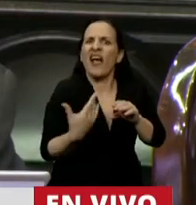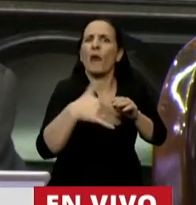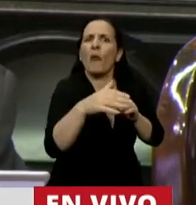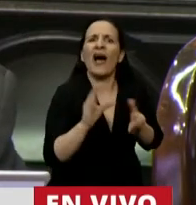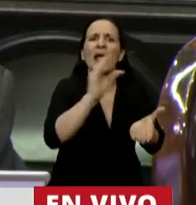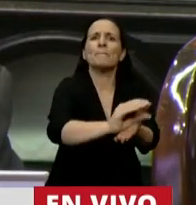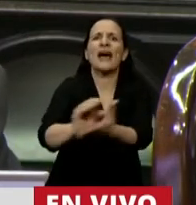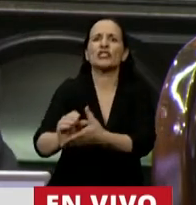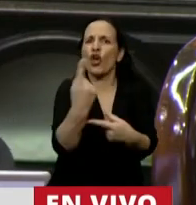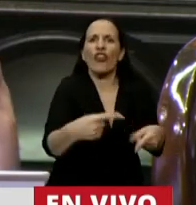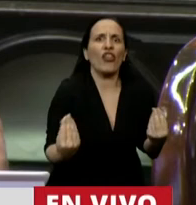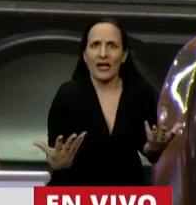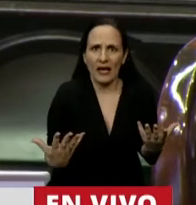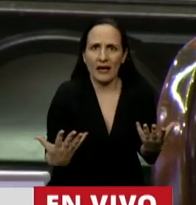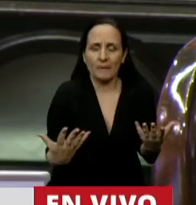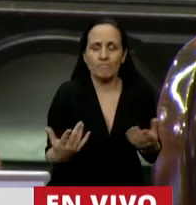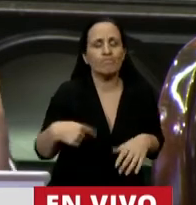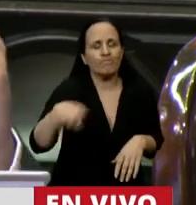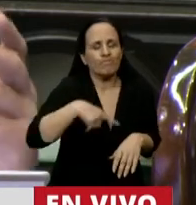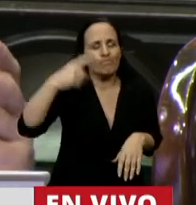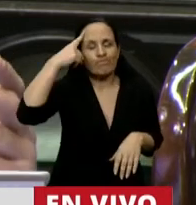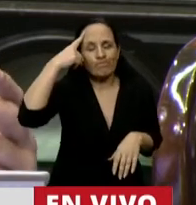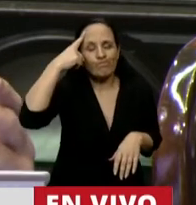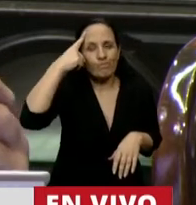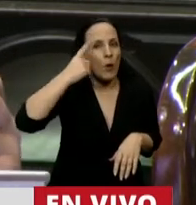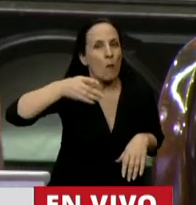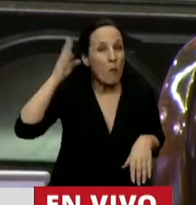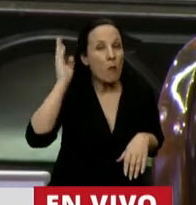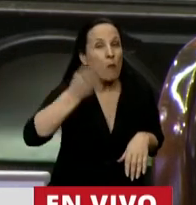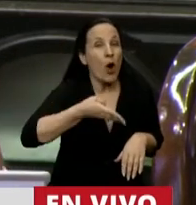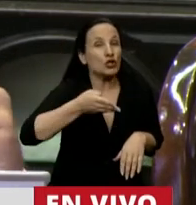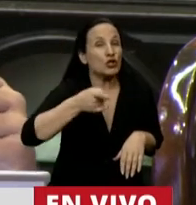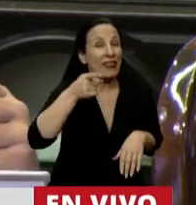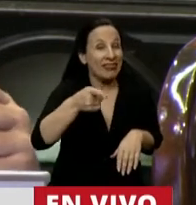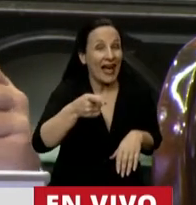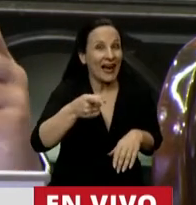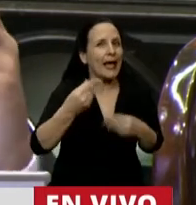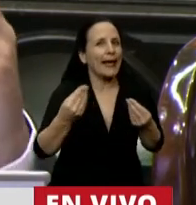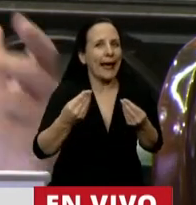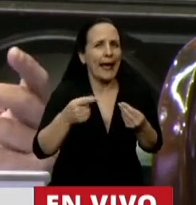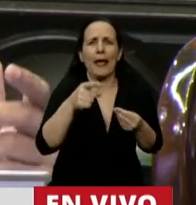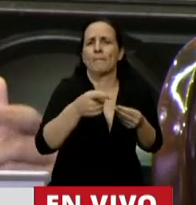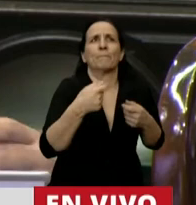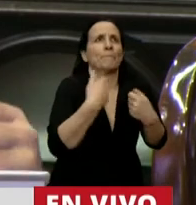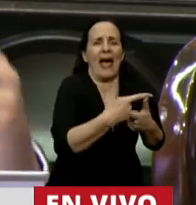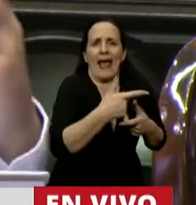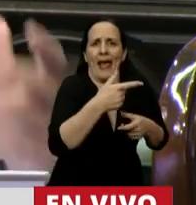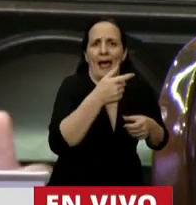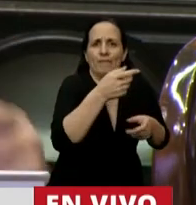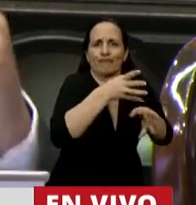a invertir. Estamos pensando en un porcentaje afectado a la compra de equipamiento médico,